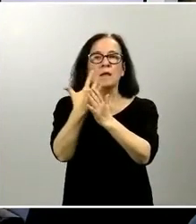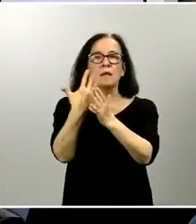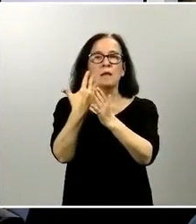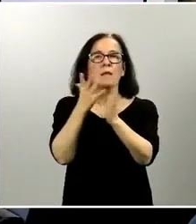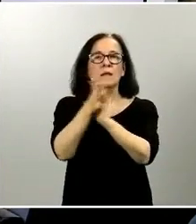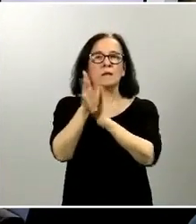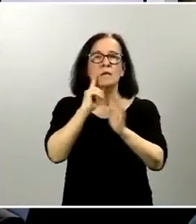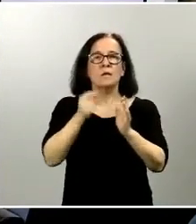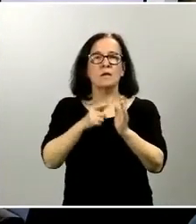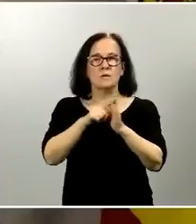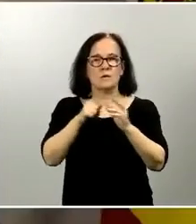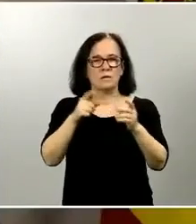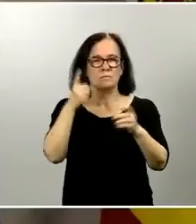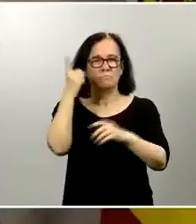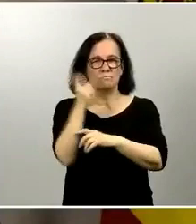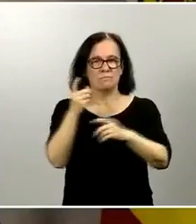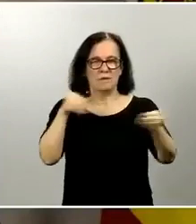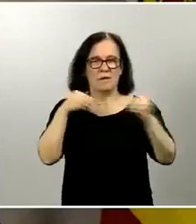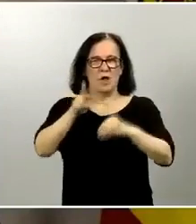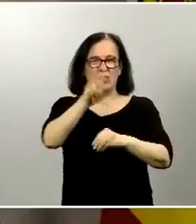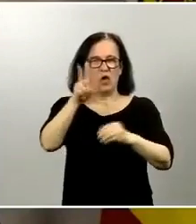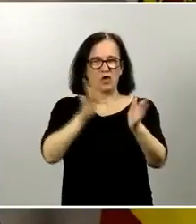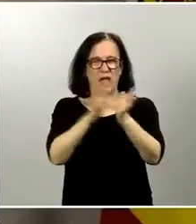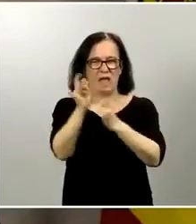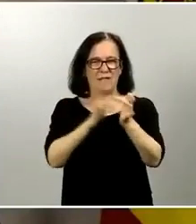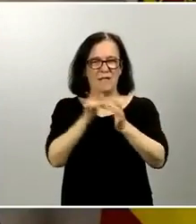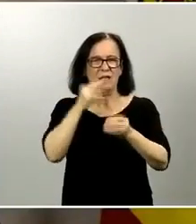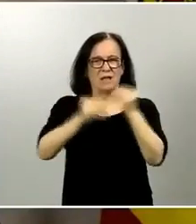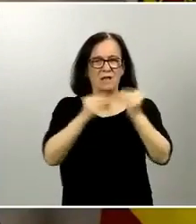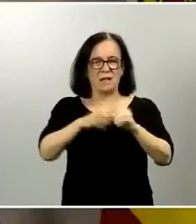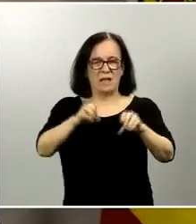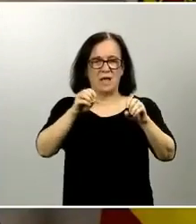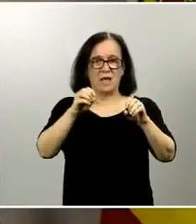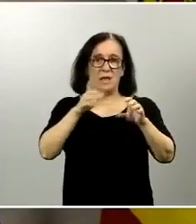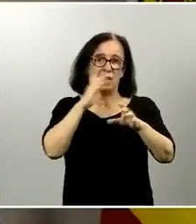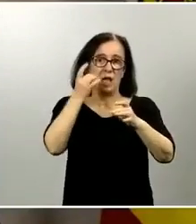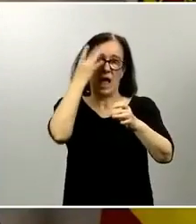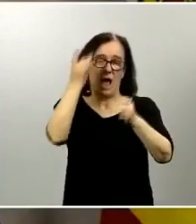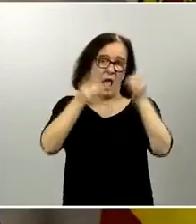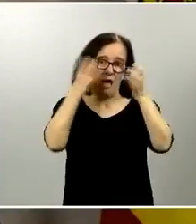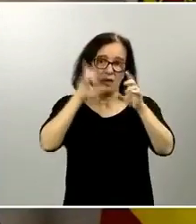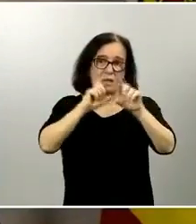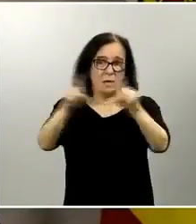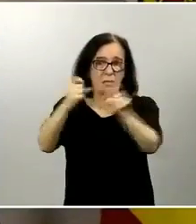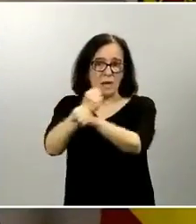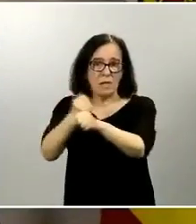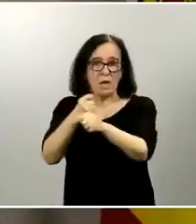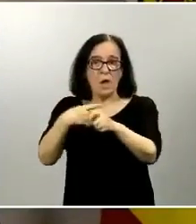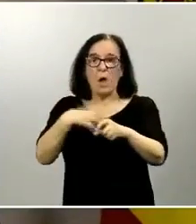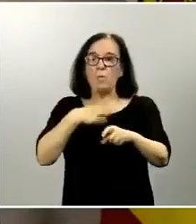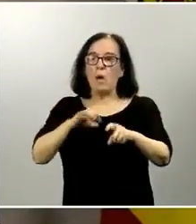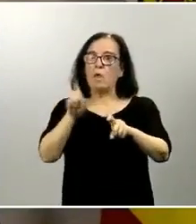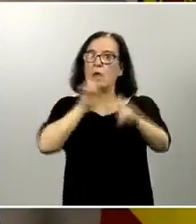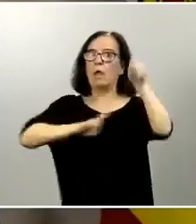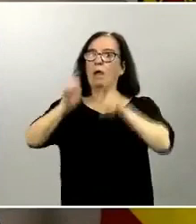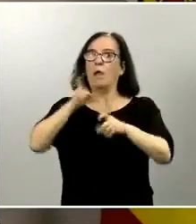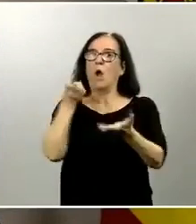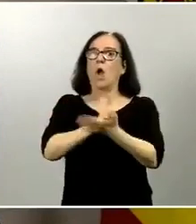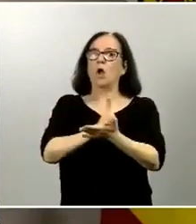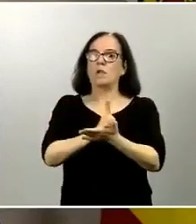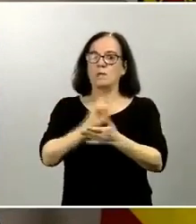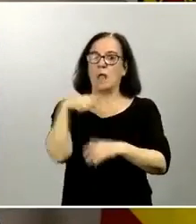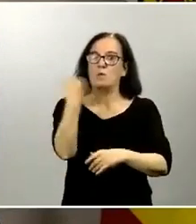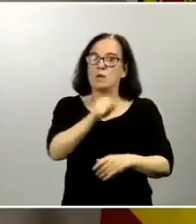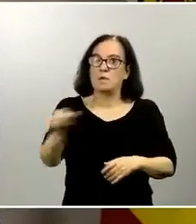el punto de inflexión registrado el 2 de abril si se trata del cese de actividad puede esperarse una vuelta atrás cuando se levante la semana que viene